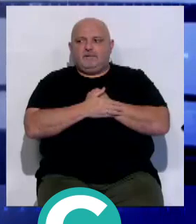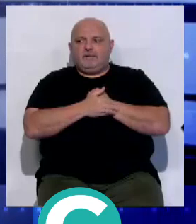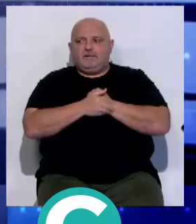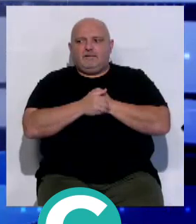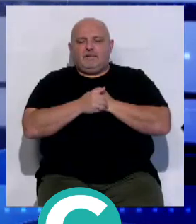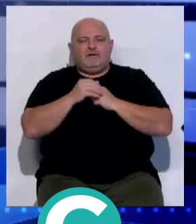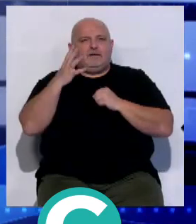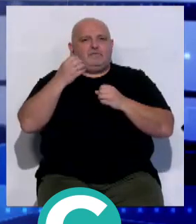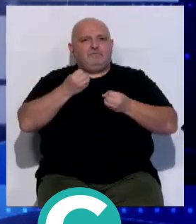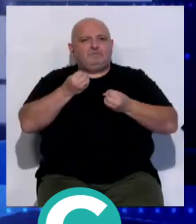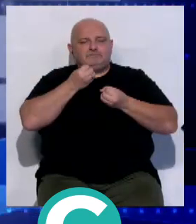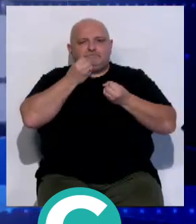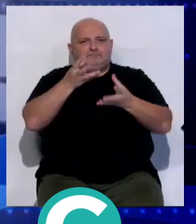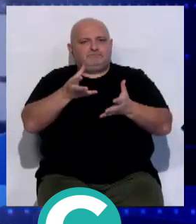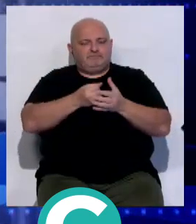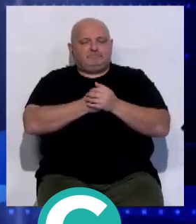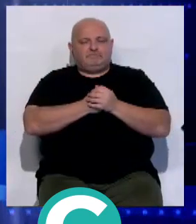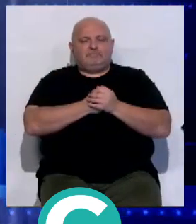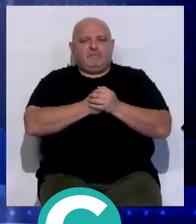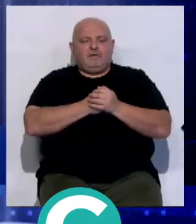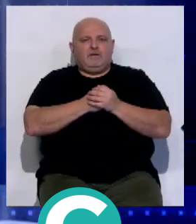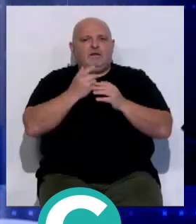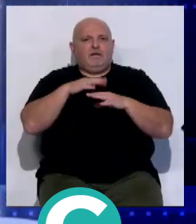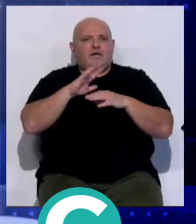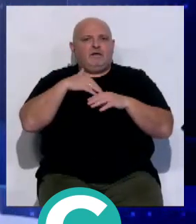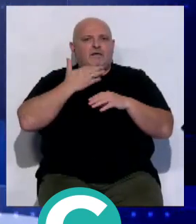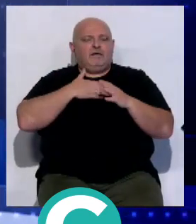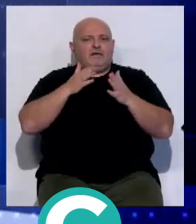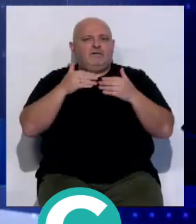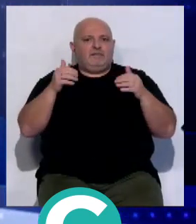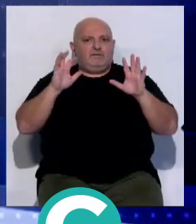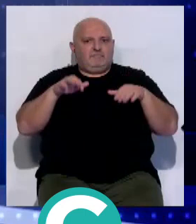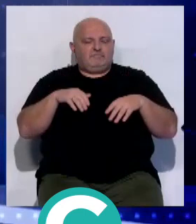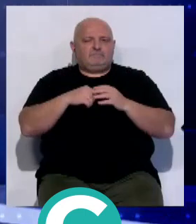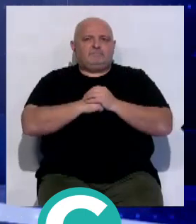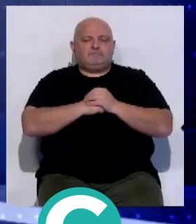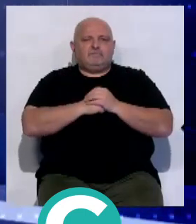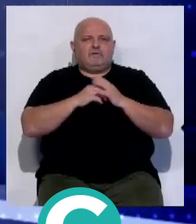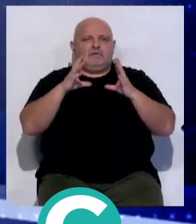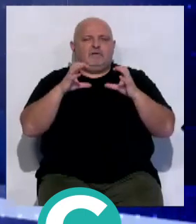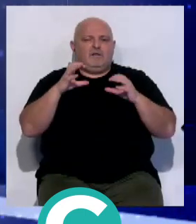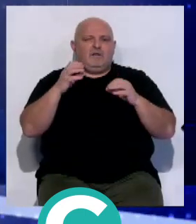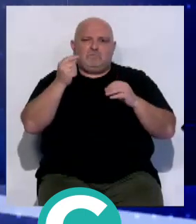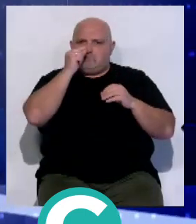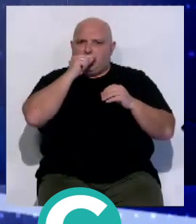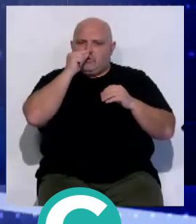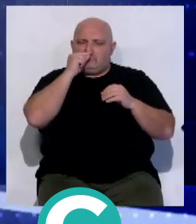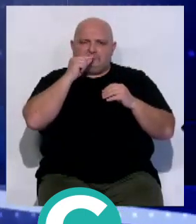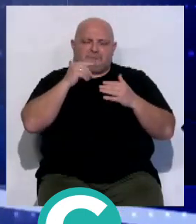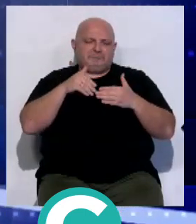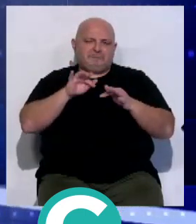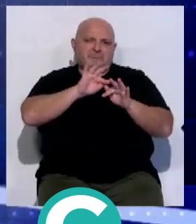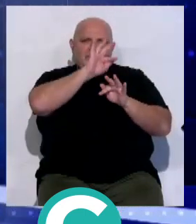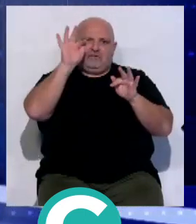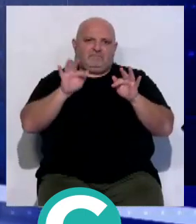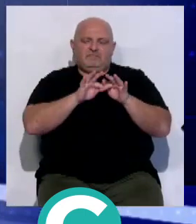La Agencia Estatal de Meteorología informa de un tiempo para mañana en la bahía de Cádiz con cielos poco nubosos durante toda la